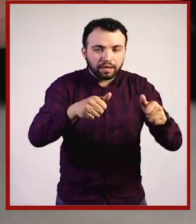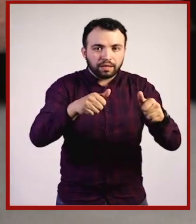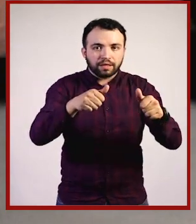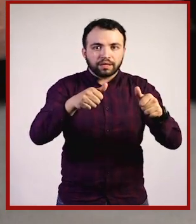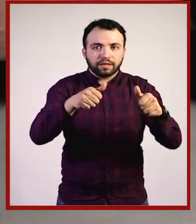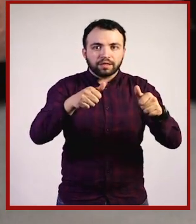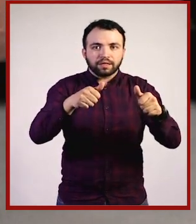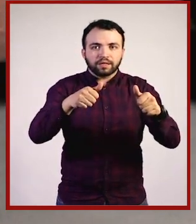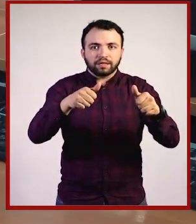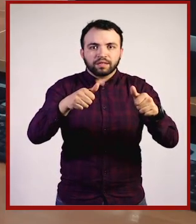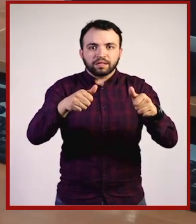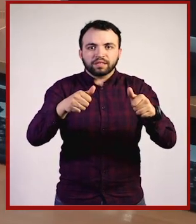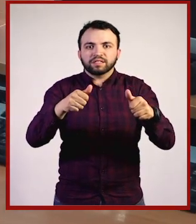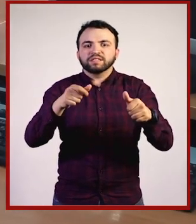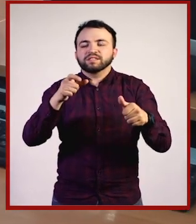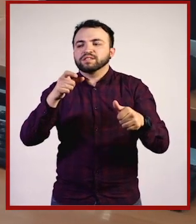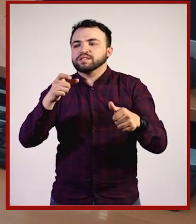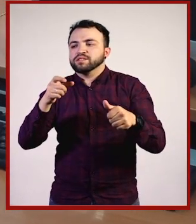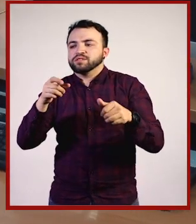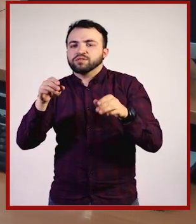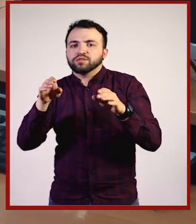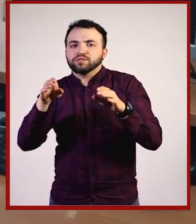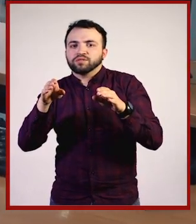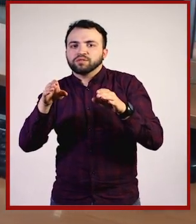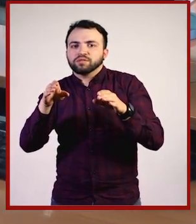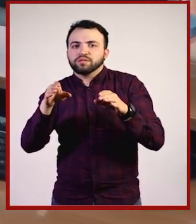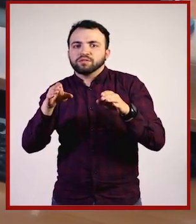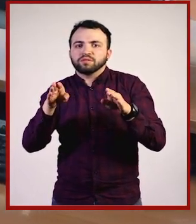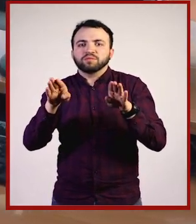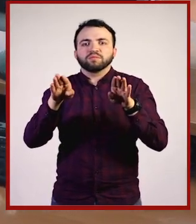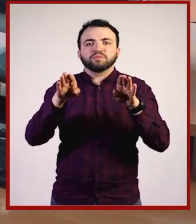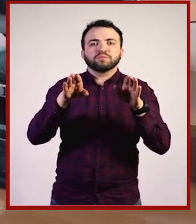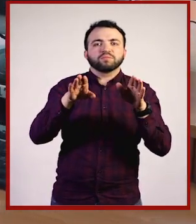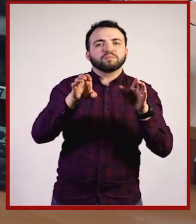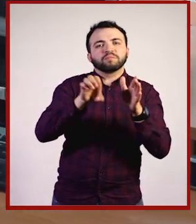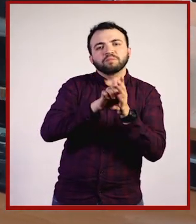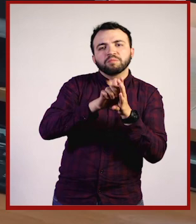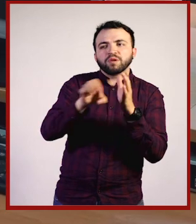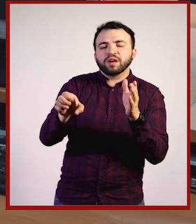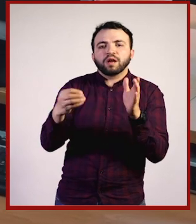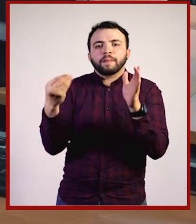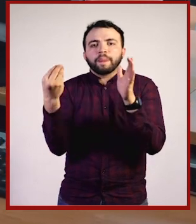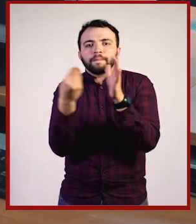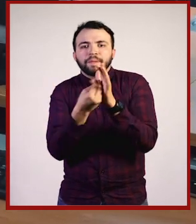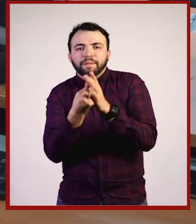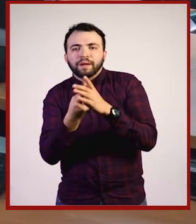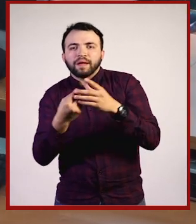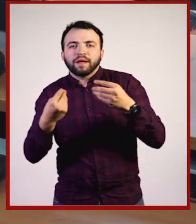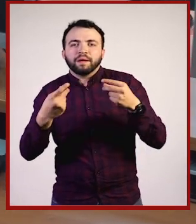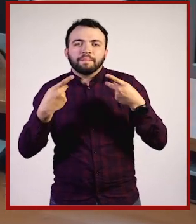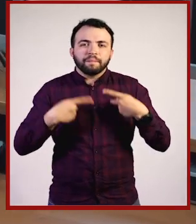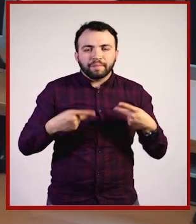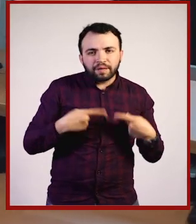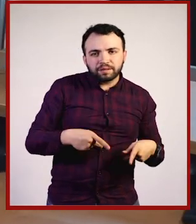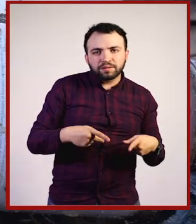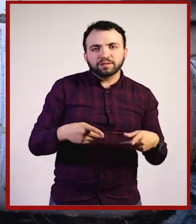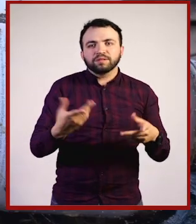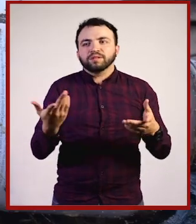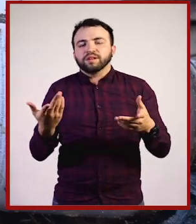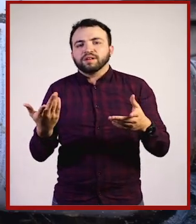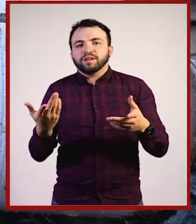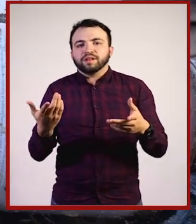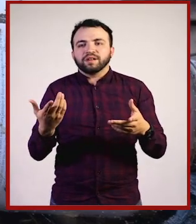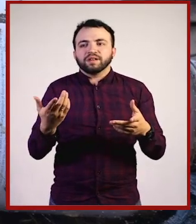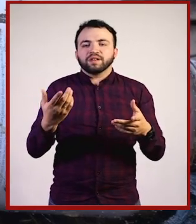tu pregunta, ¿a qué prácticas se opone? ¿Se opondría al tema de la privacidad de las personas, a impedir el uso de